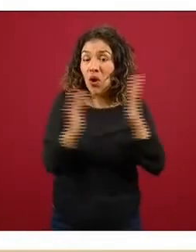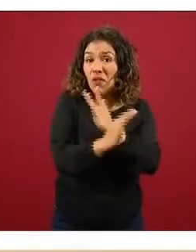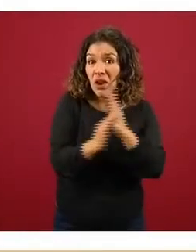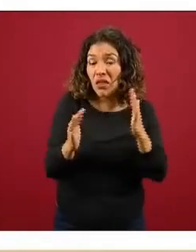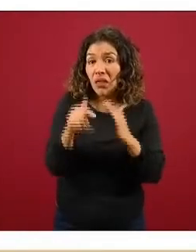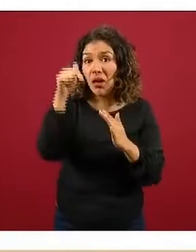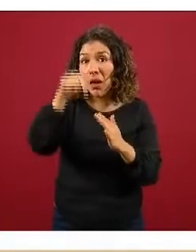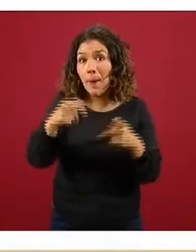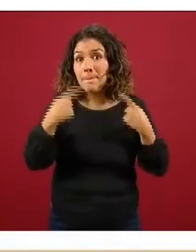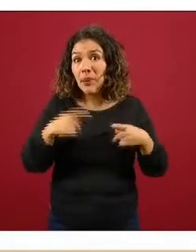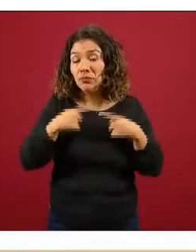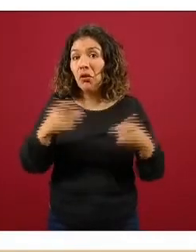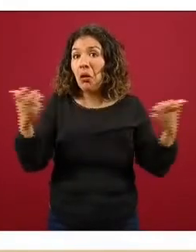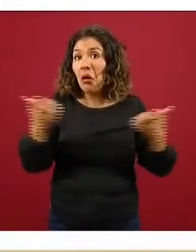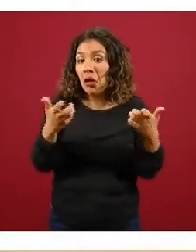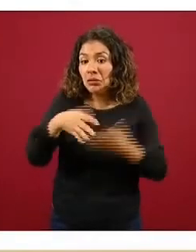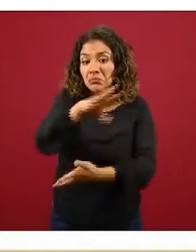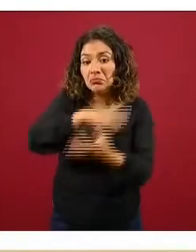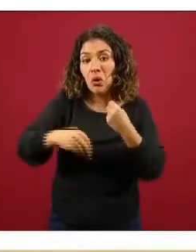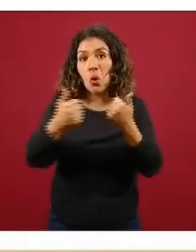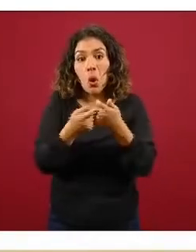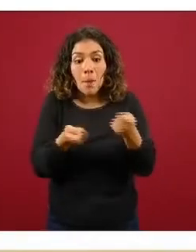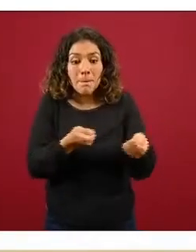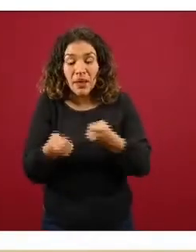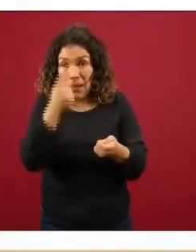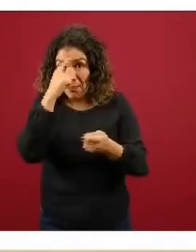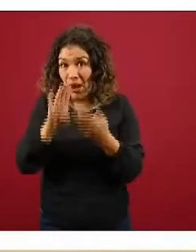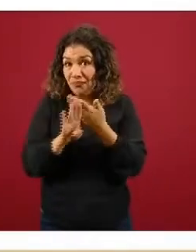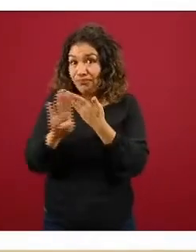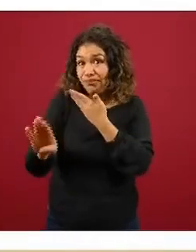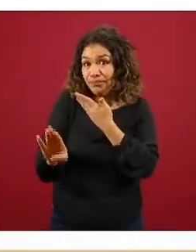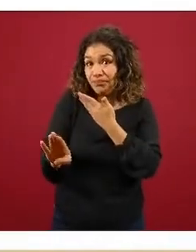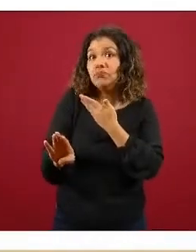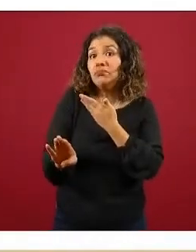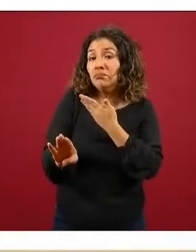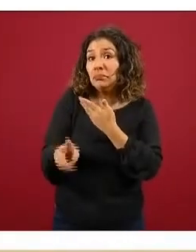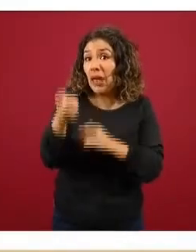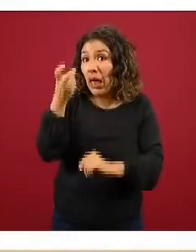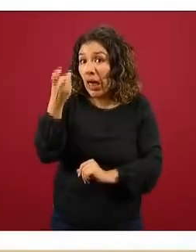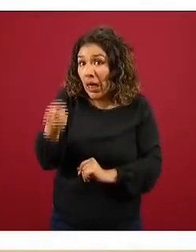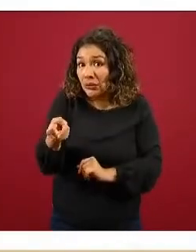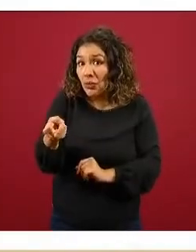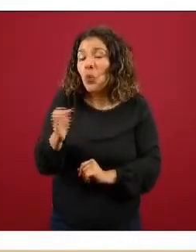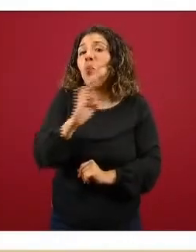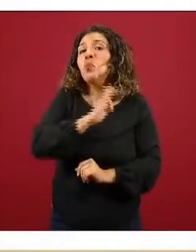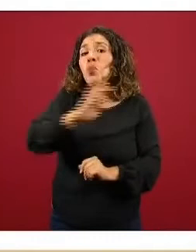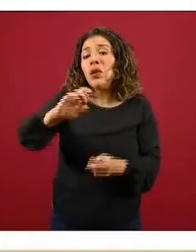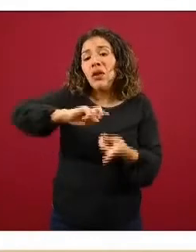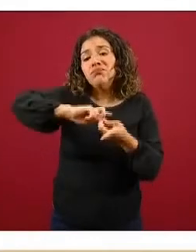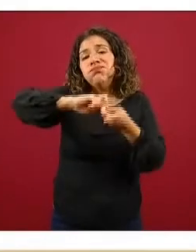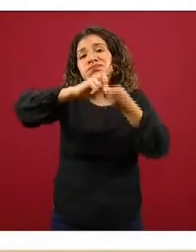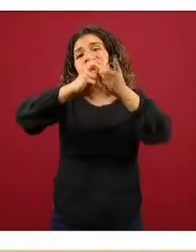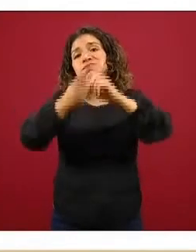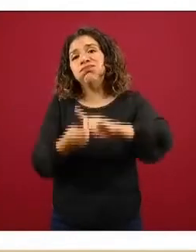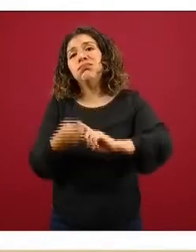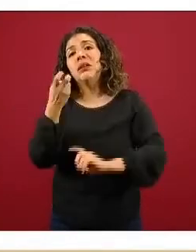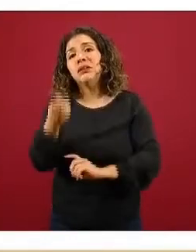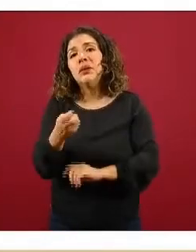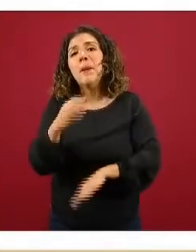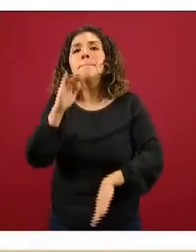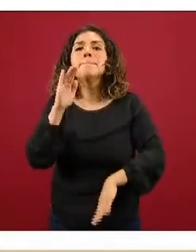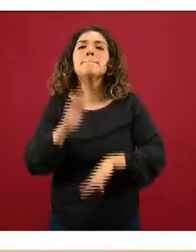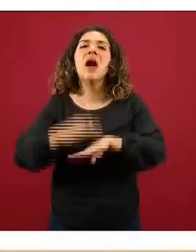llevar a la práctica las medidas básicas de prevención, esto en que puede derivar es en un